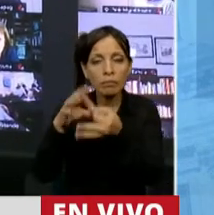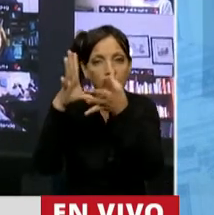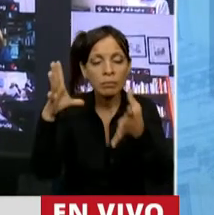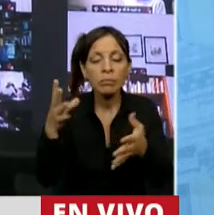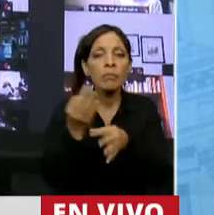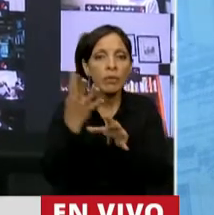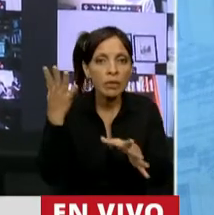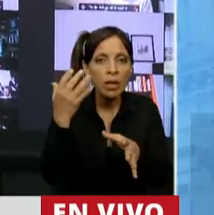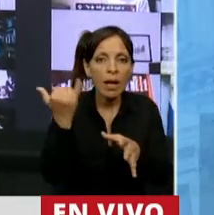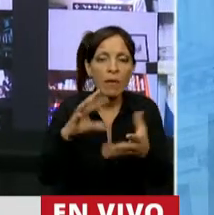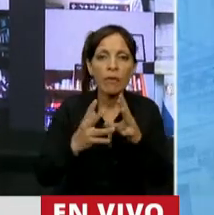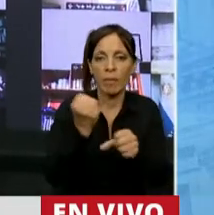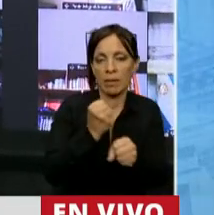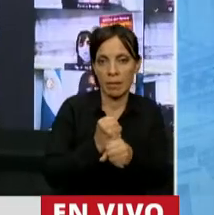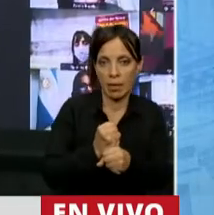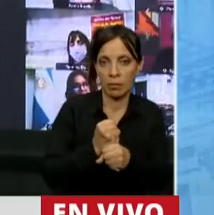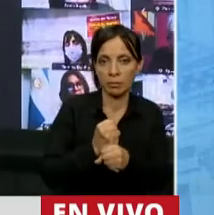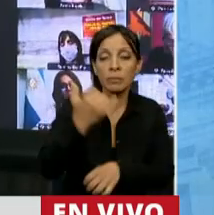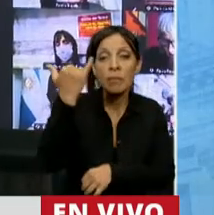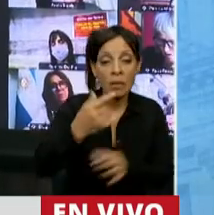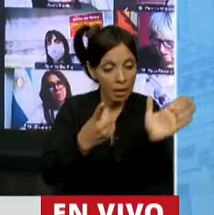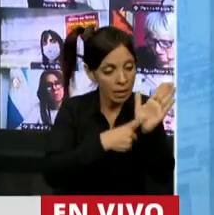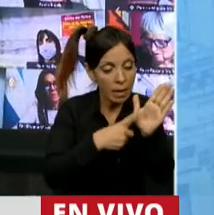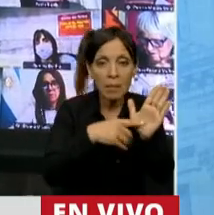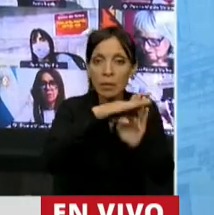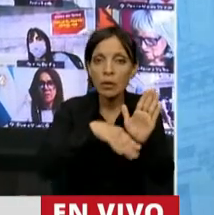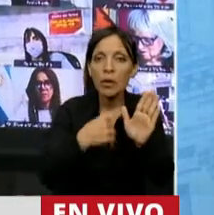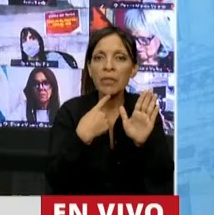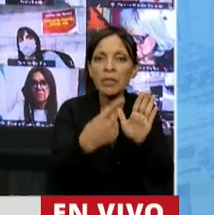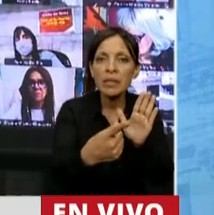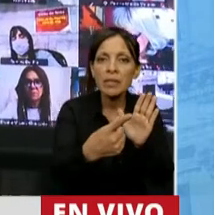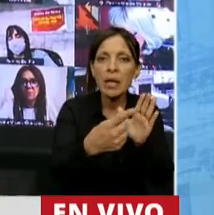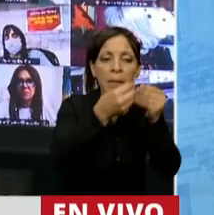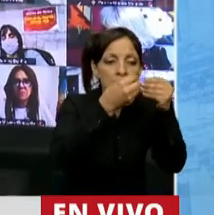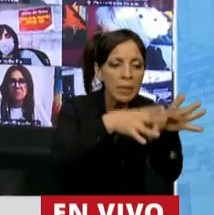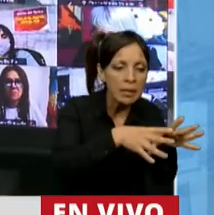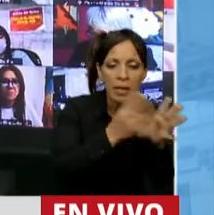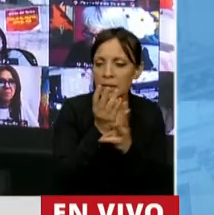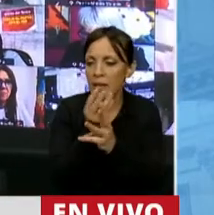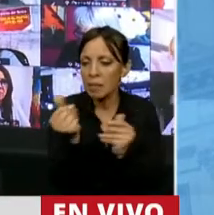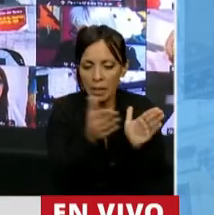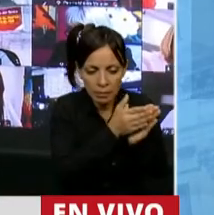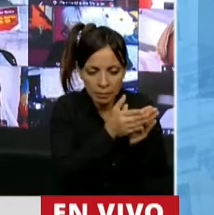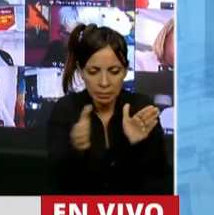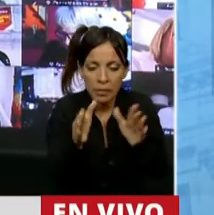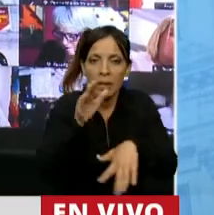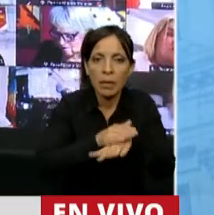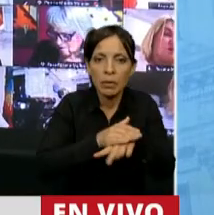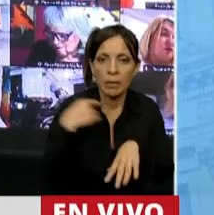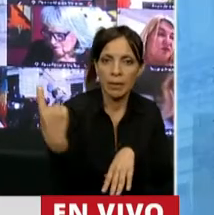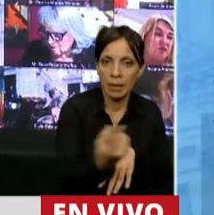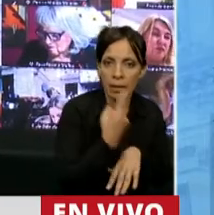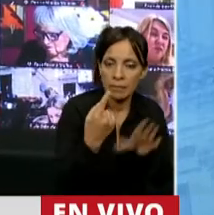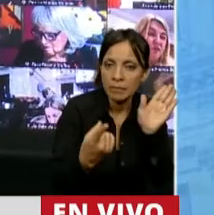forma de trabajo, un reglamento que estipula dónde empiezan y dónde terminan nuestras responsabilidades.